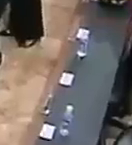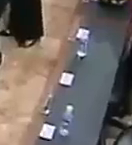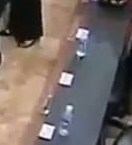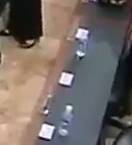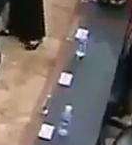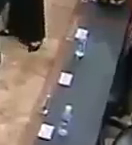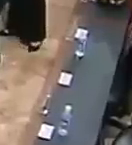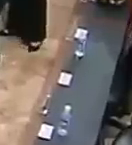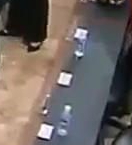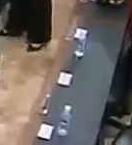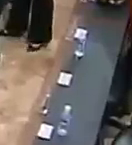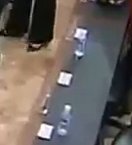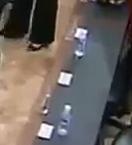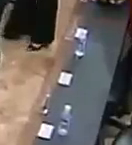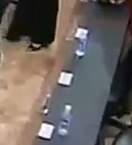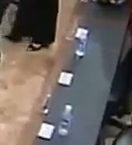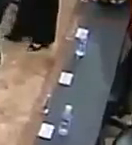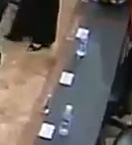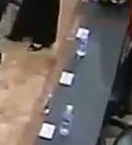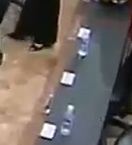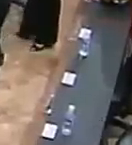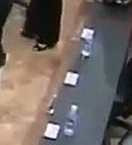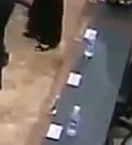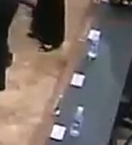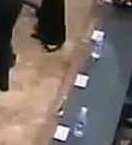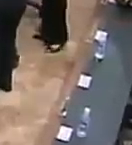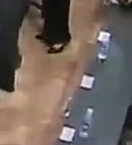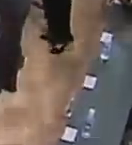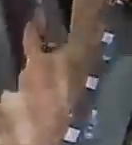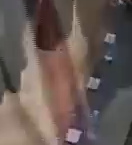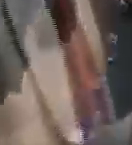los la sesión ordinaria de hoy 11